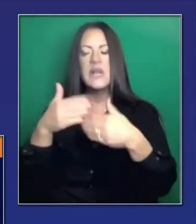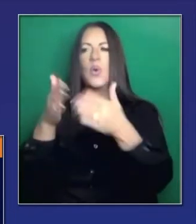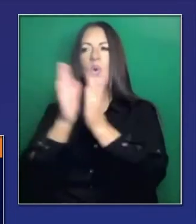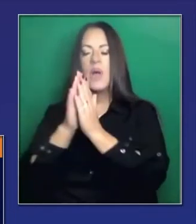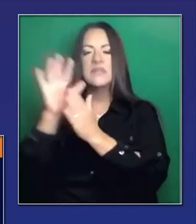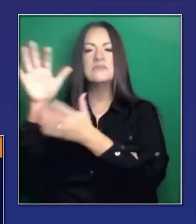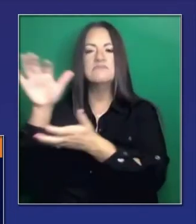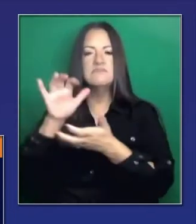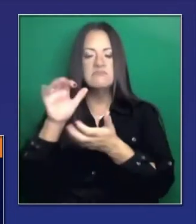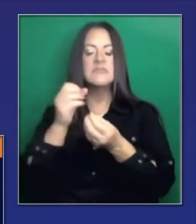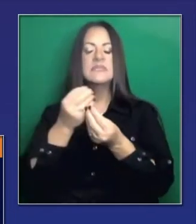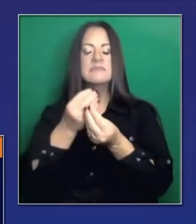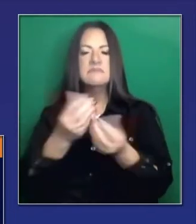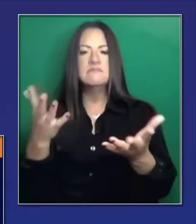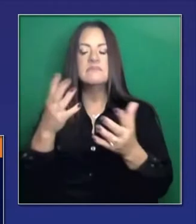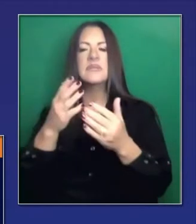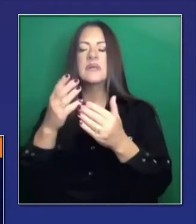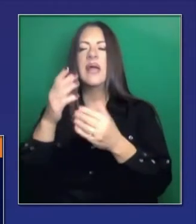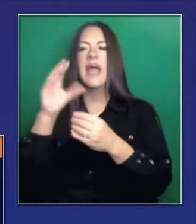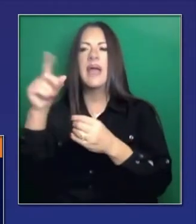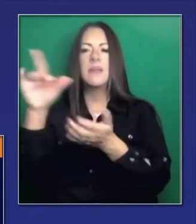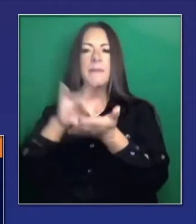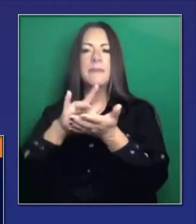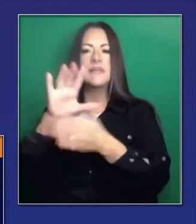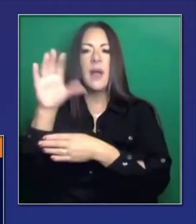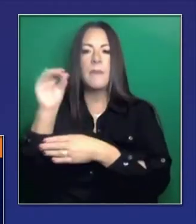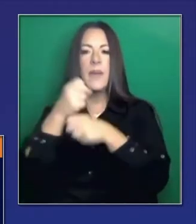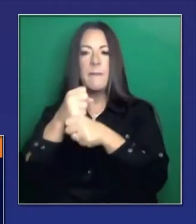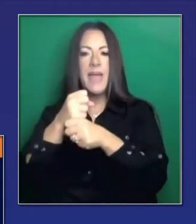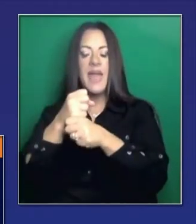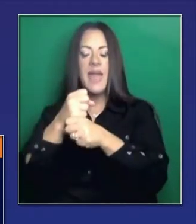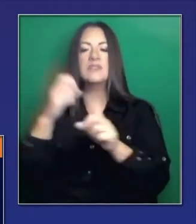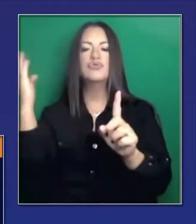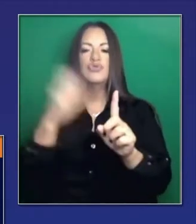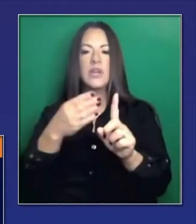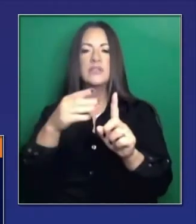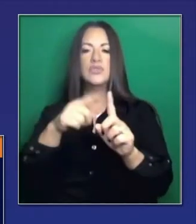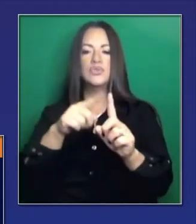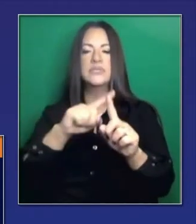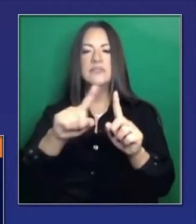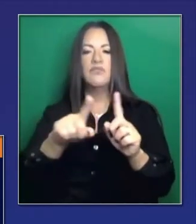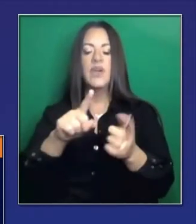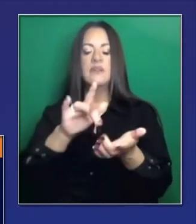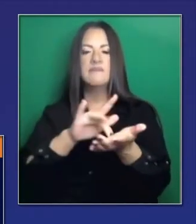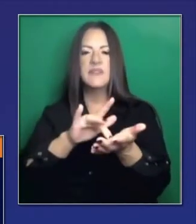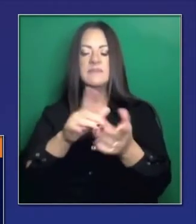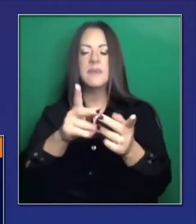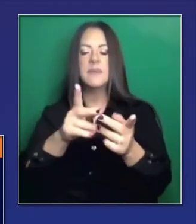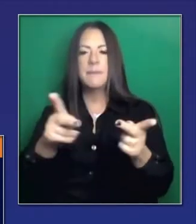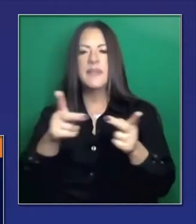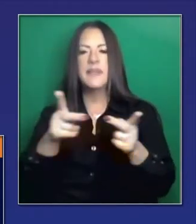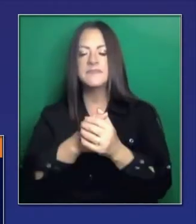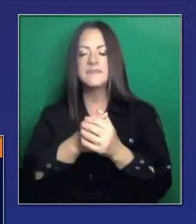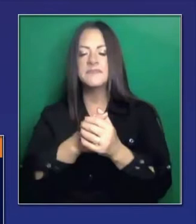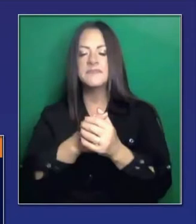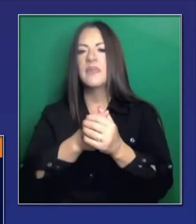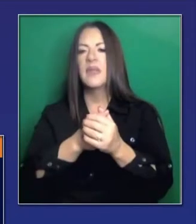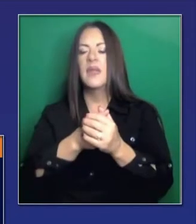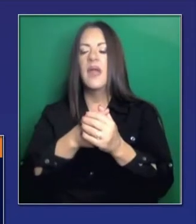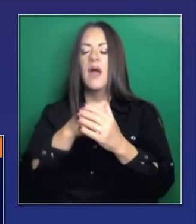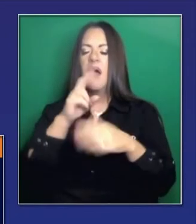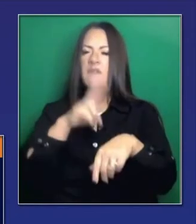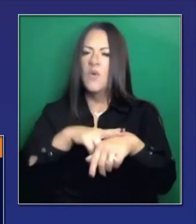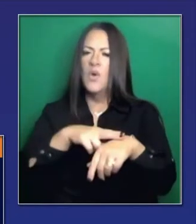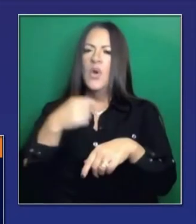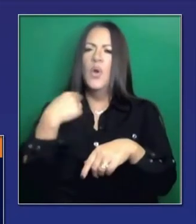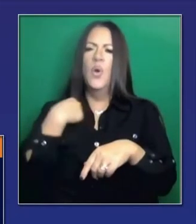de legítima, incluso para moderna esencial. También la campaña nacional de vacunarse, el estado